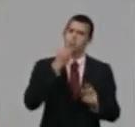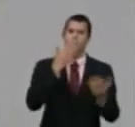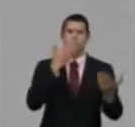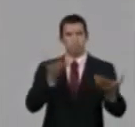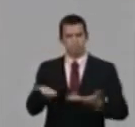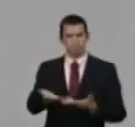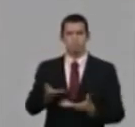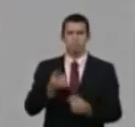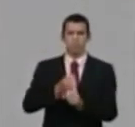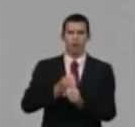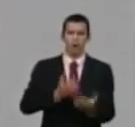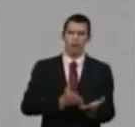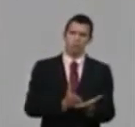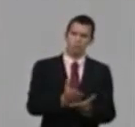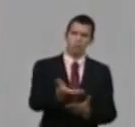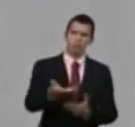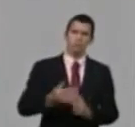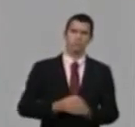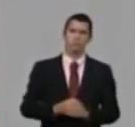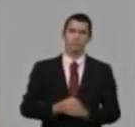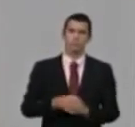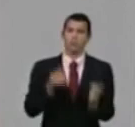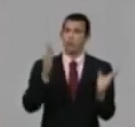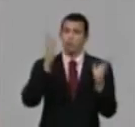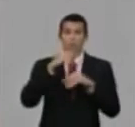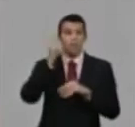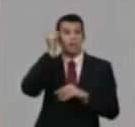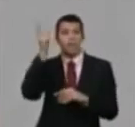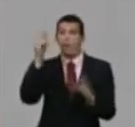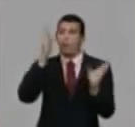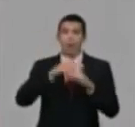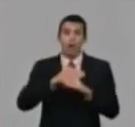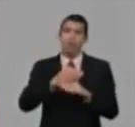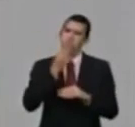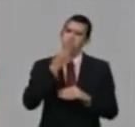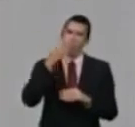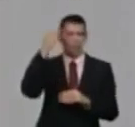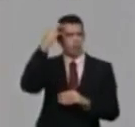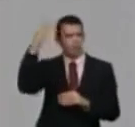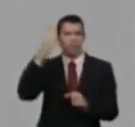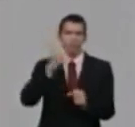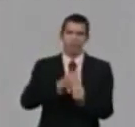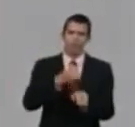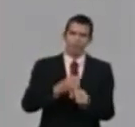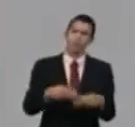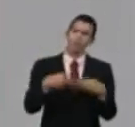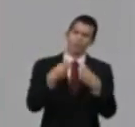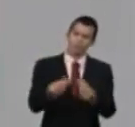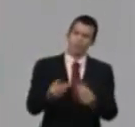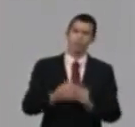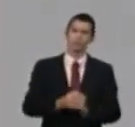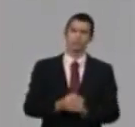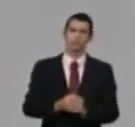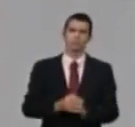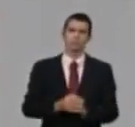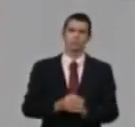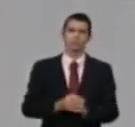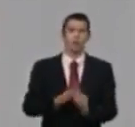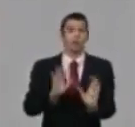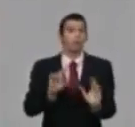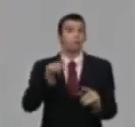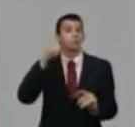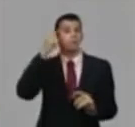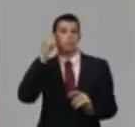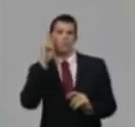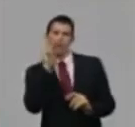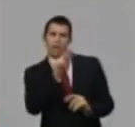estatal pueden ir directamente a la dirección de trabajo, ahí hay varias ofertas de empleo, o pueden ir directamente a entidades que queden en el radio de acción